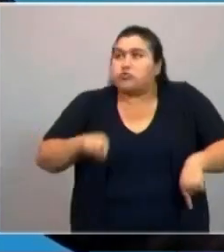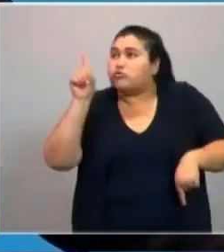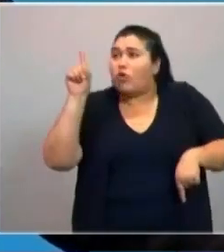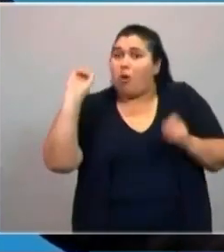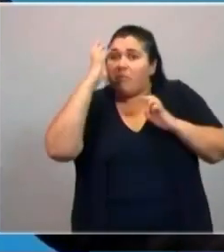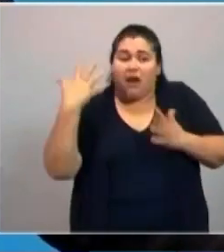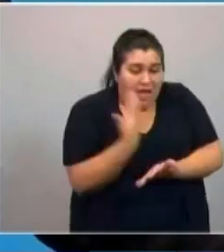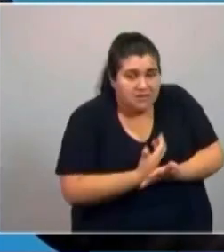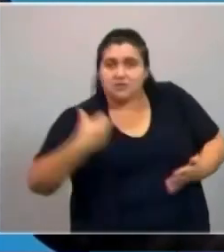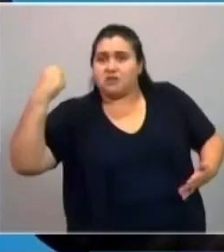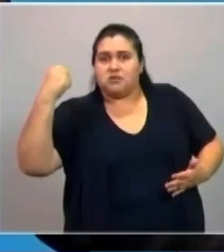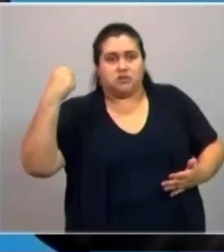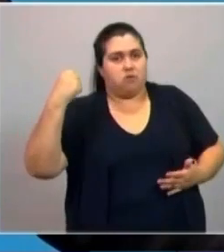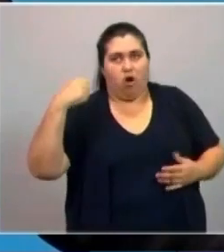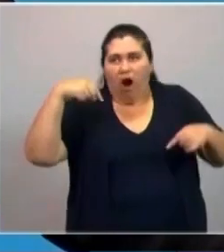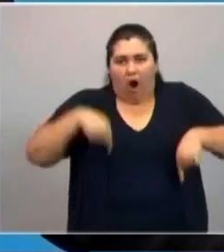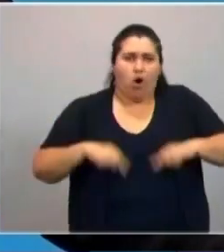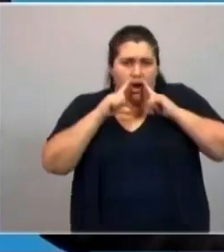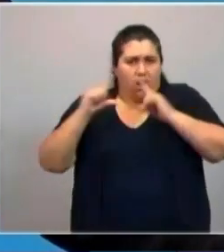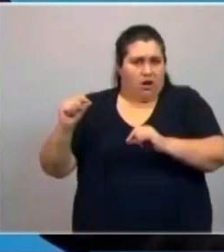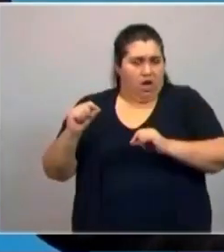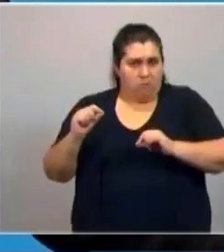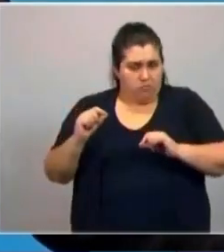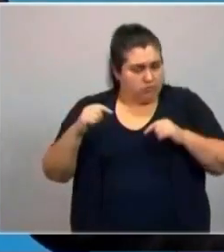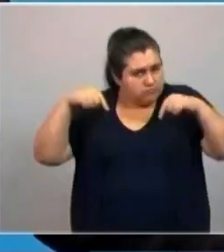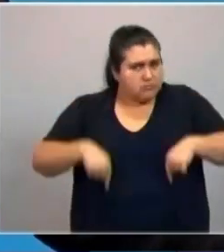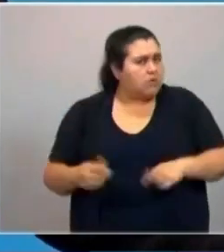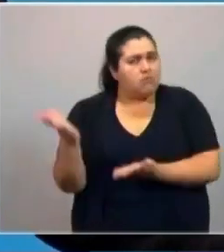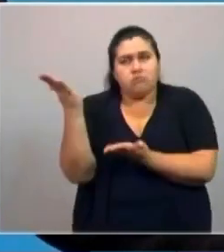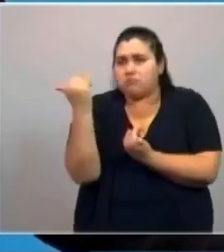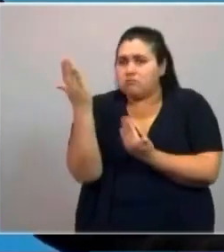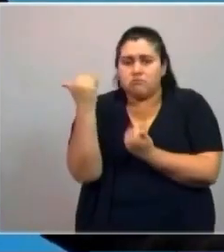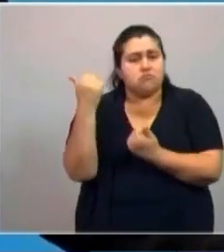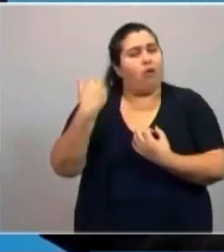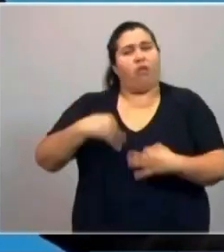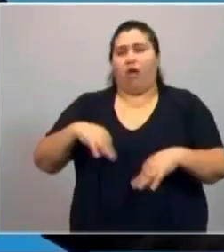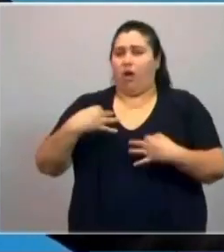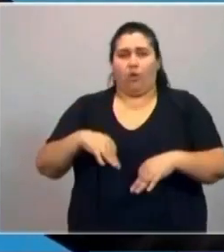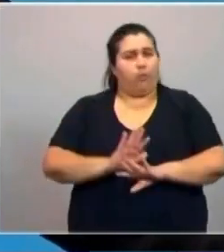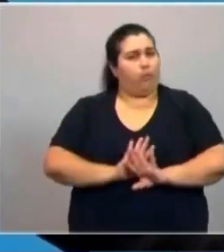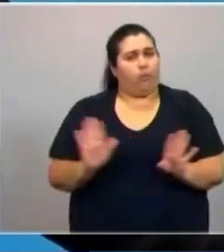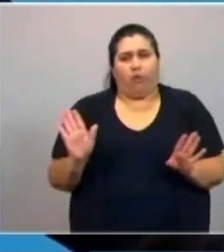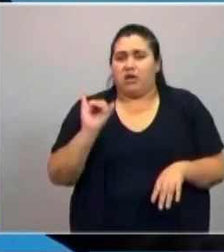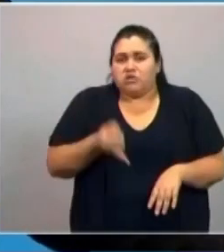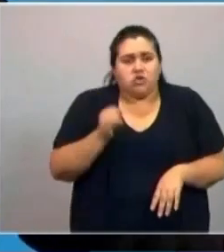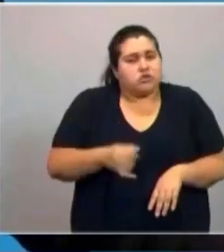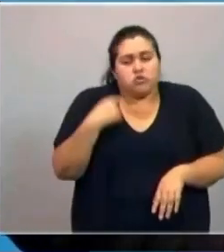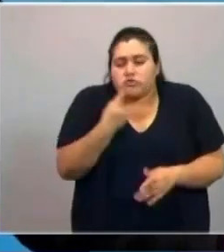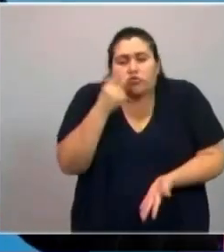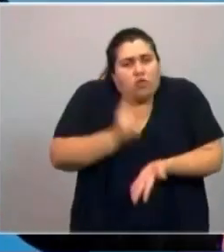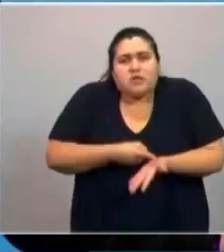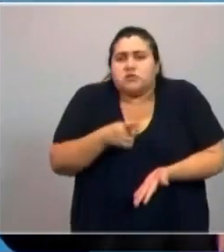no están hoy en cuestión. Tienen que devolverlos. Tomaremos todas las medidas y llevaremos